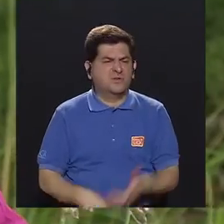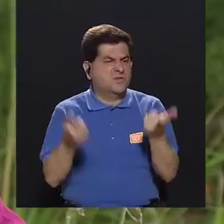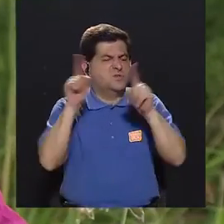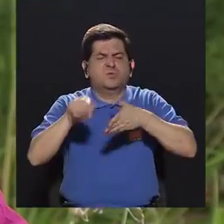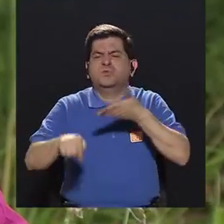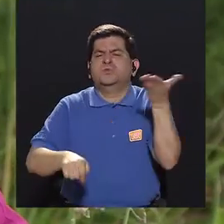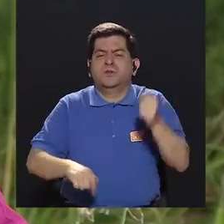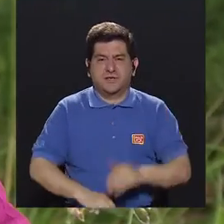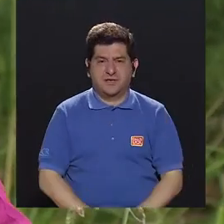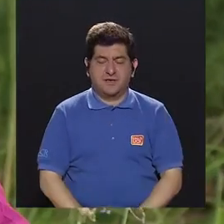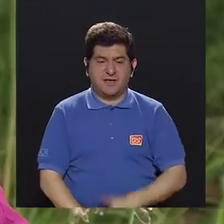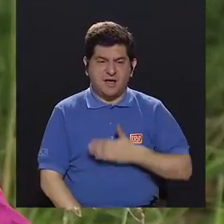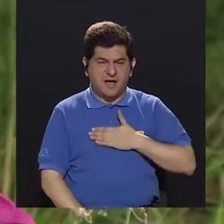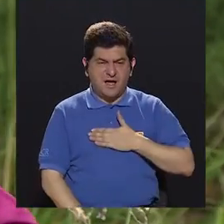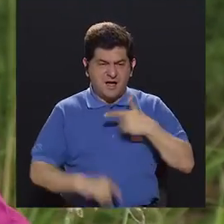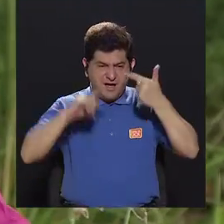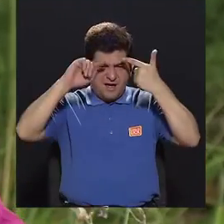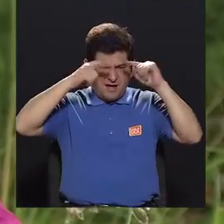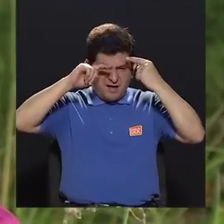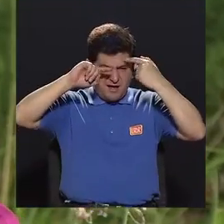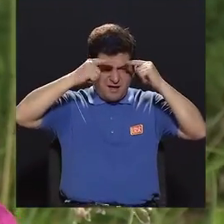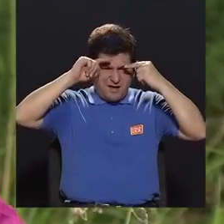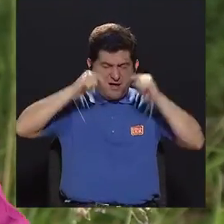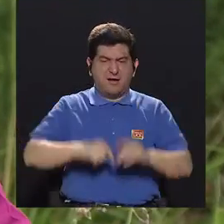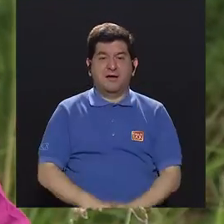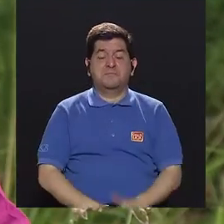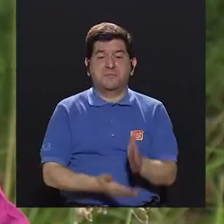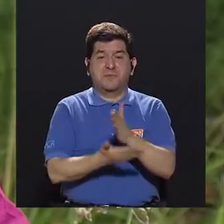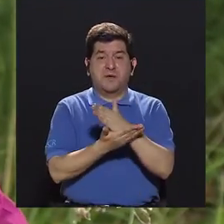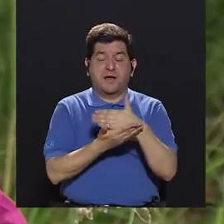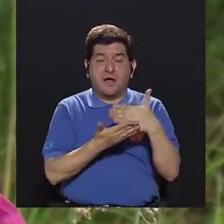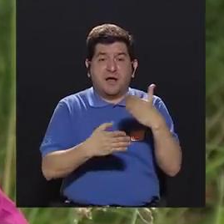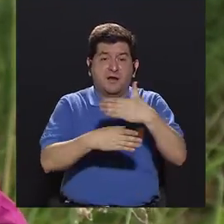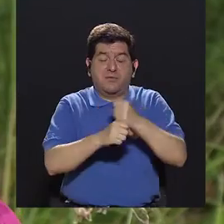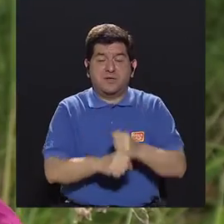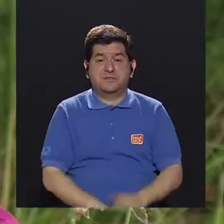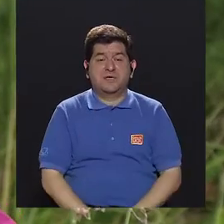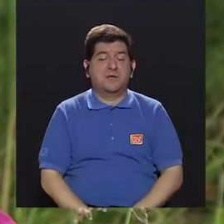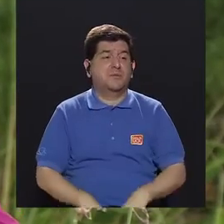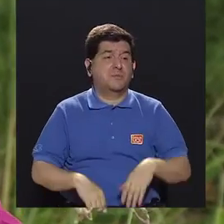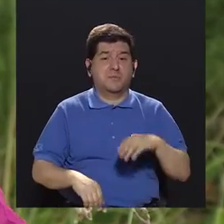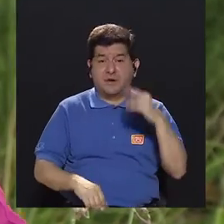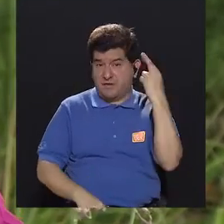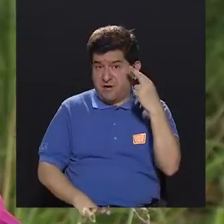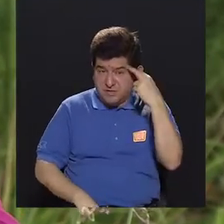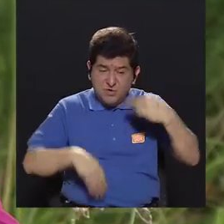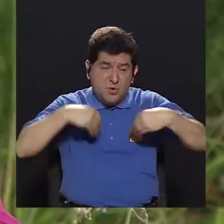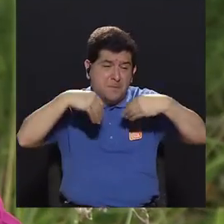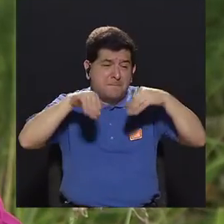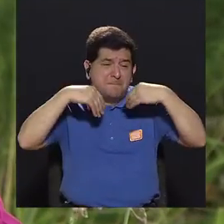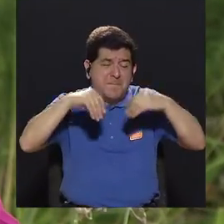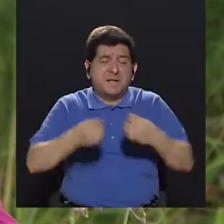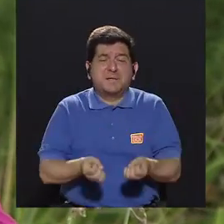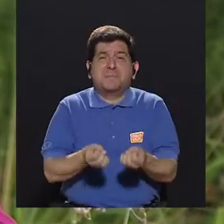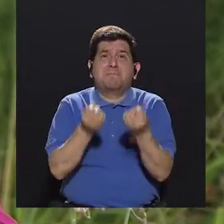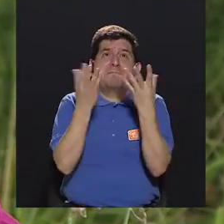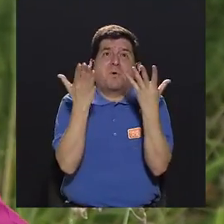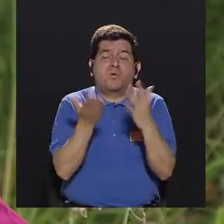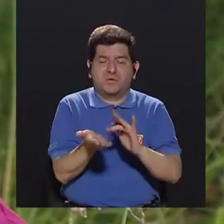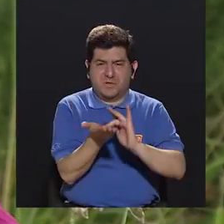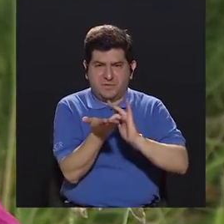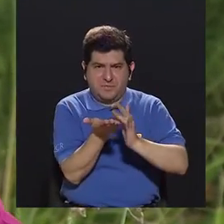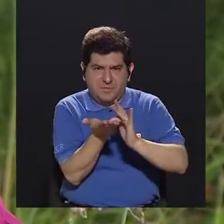es lo que pasa a ver ay me dolió la cabeza vamos a hacer algo que es porque se venden miles de miles de medicamentos para esto bueno